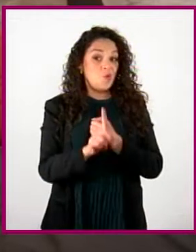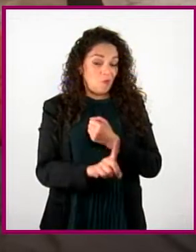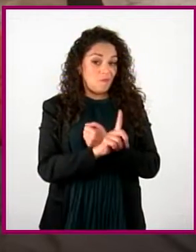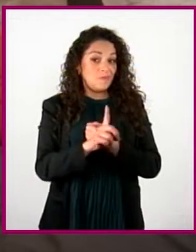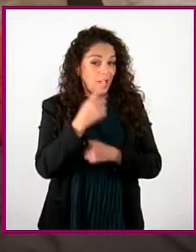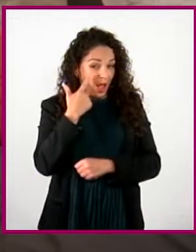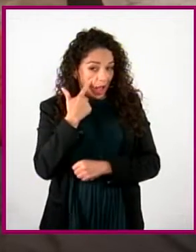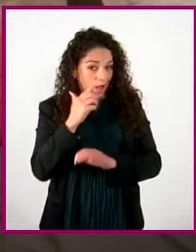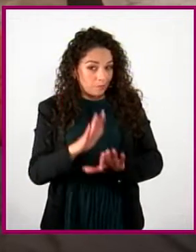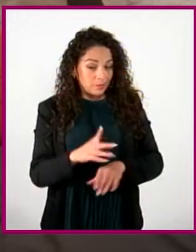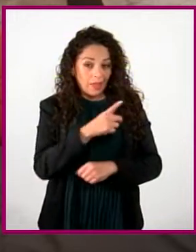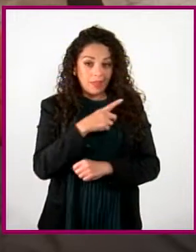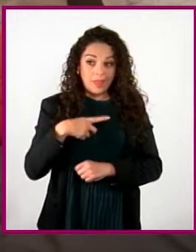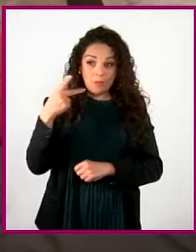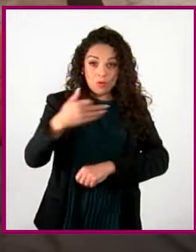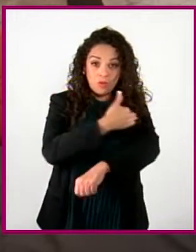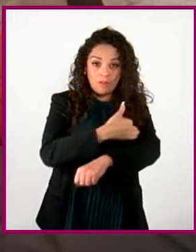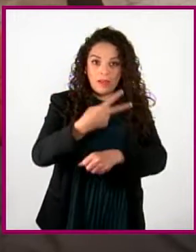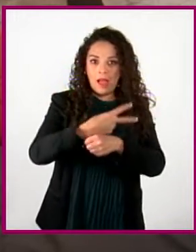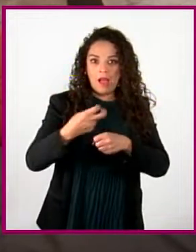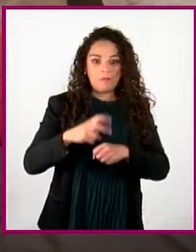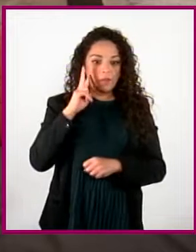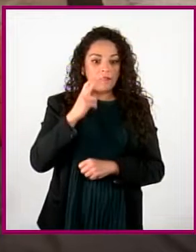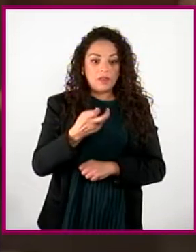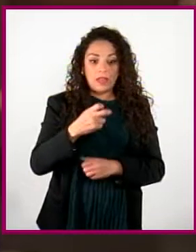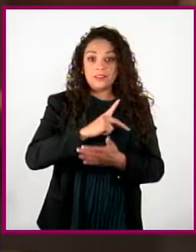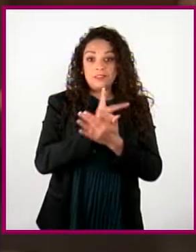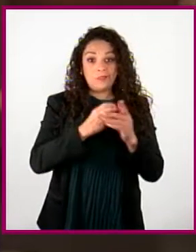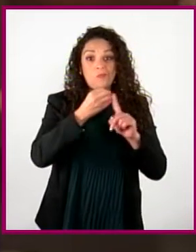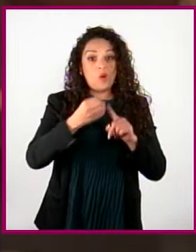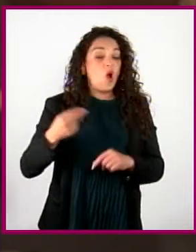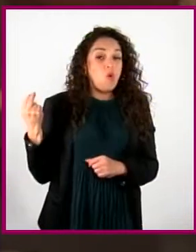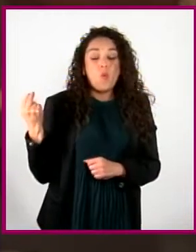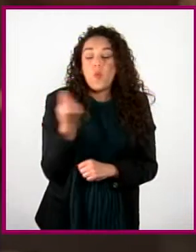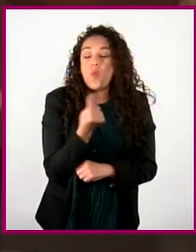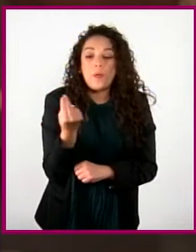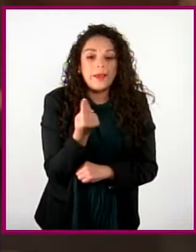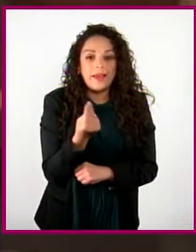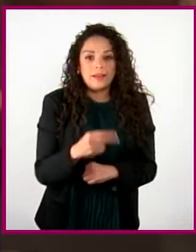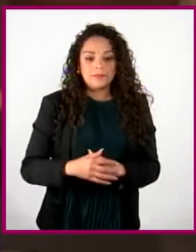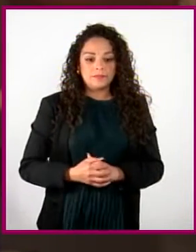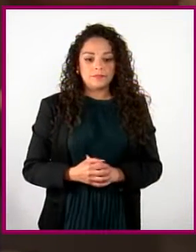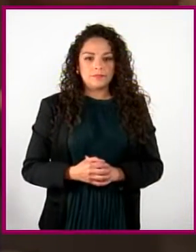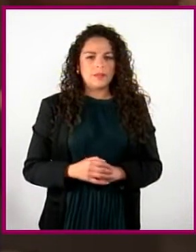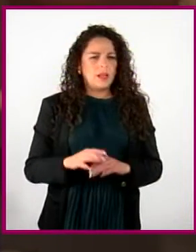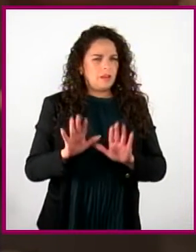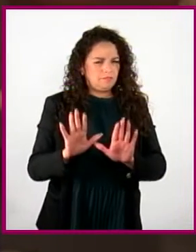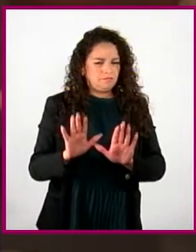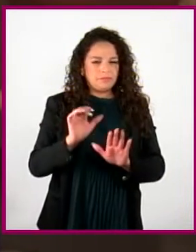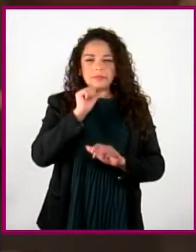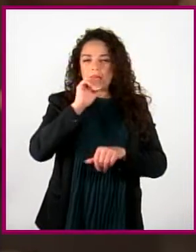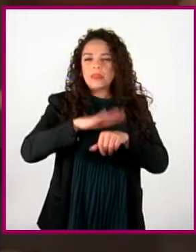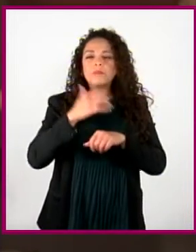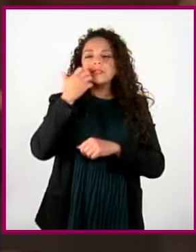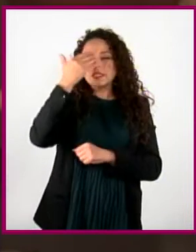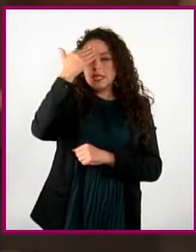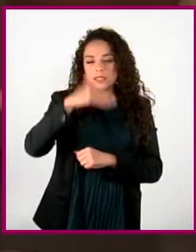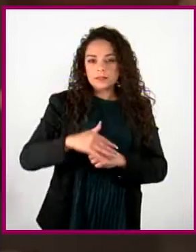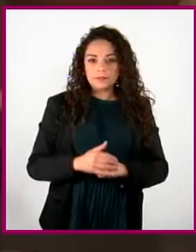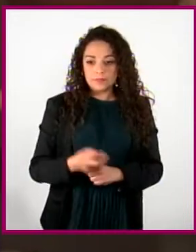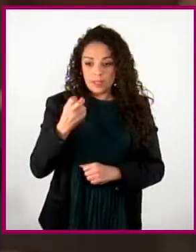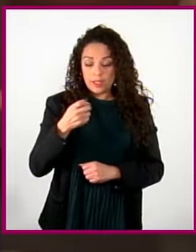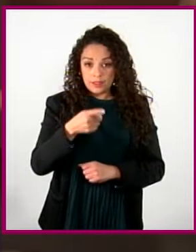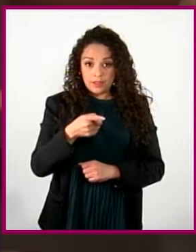deberían invitar a toda su familia a ver este programa. Urge. O sea, no más para saber. Este test te lo